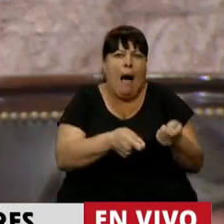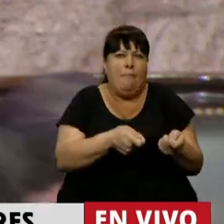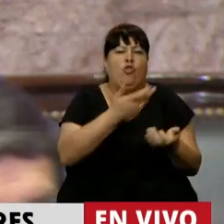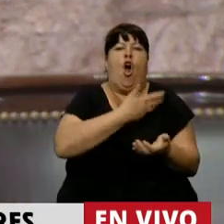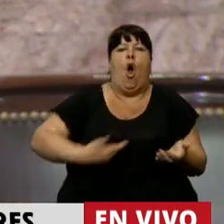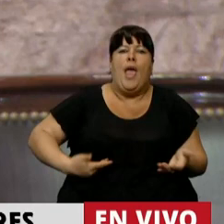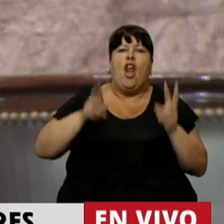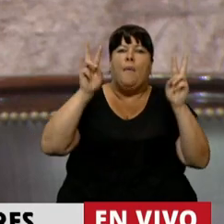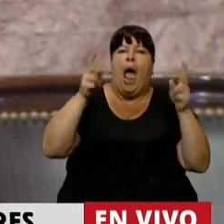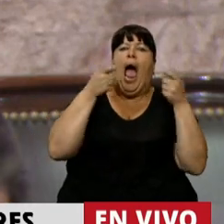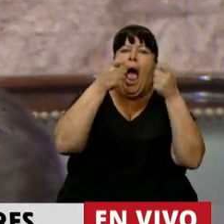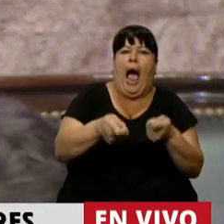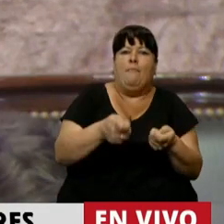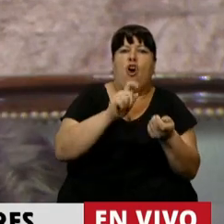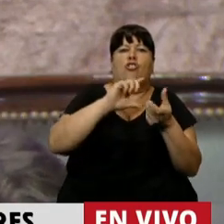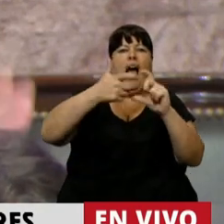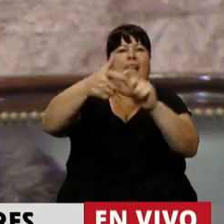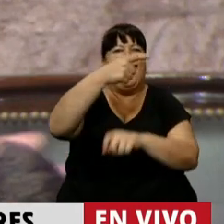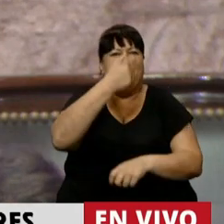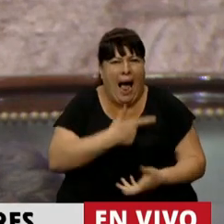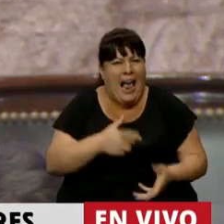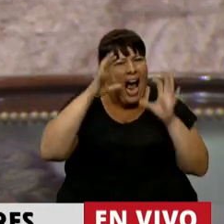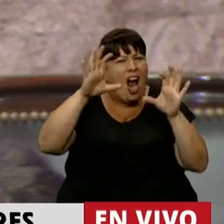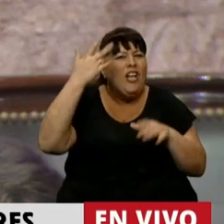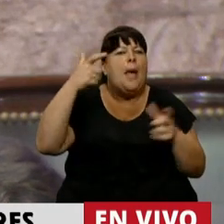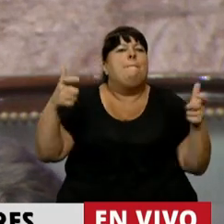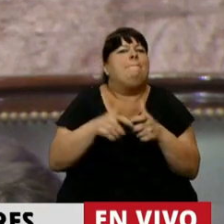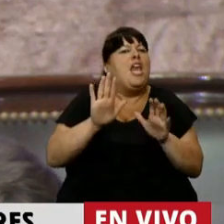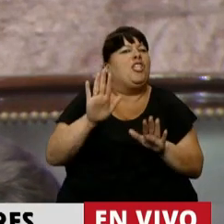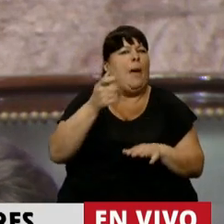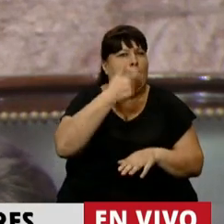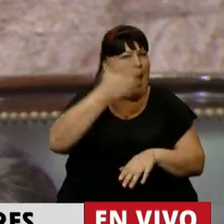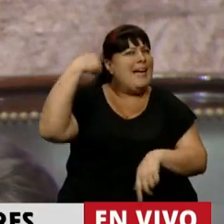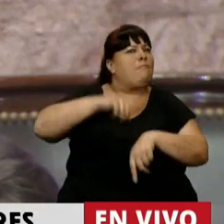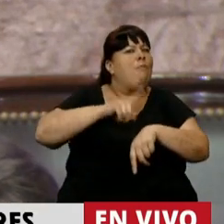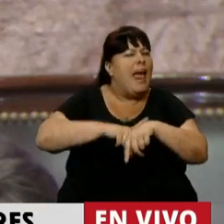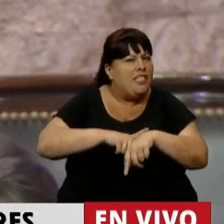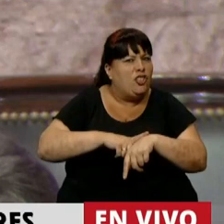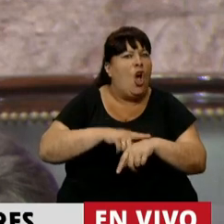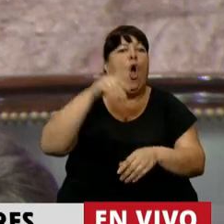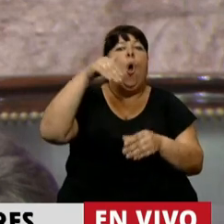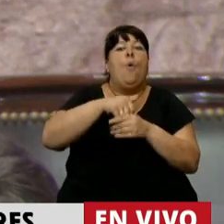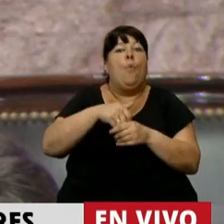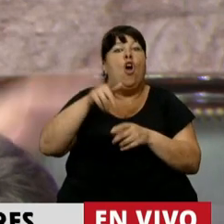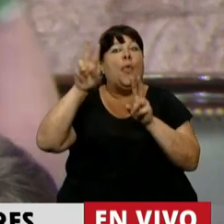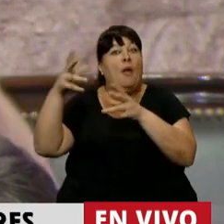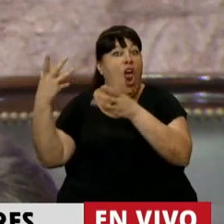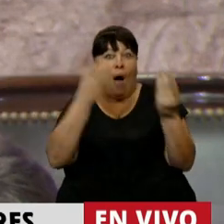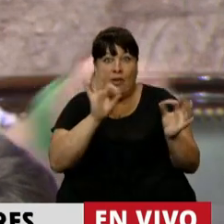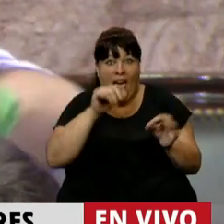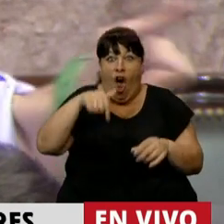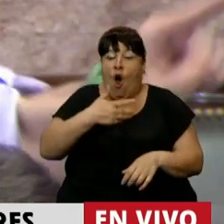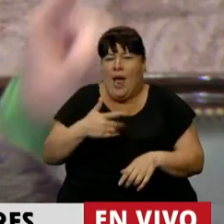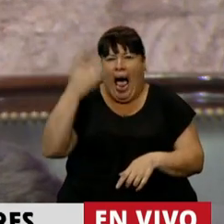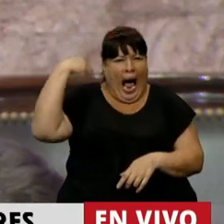junto con los gobernadores del peronismo, la fórmula de Macri. Recordemos, tenían minoría el macrismo en aquel momento, sin los votos de un sector del peronismo que hoy